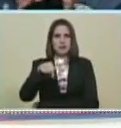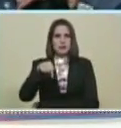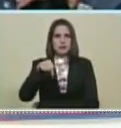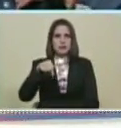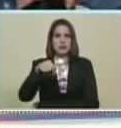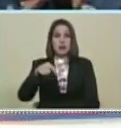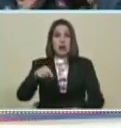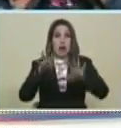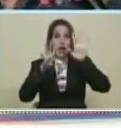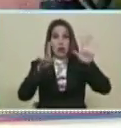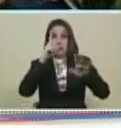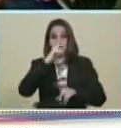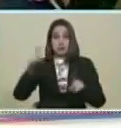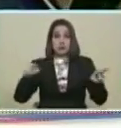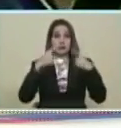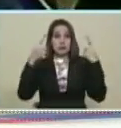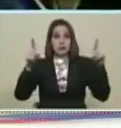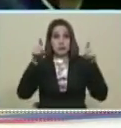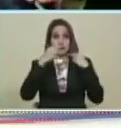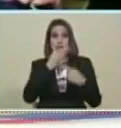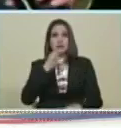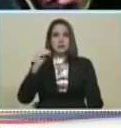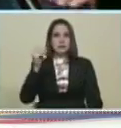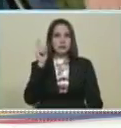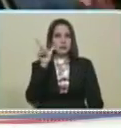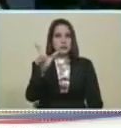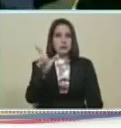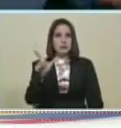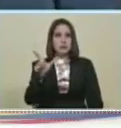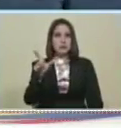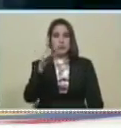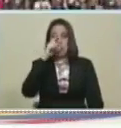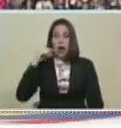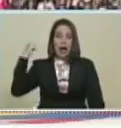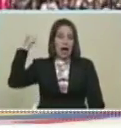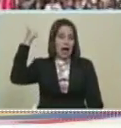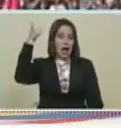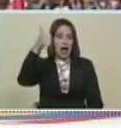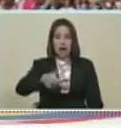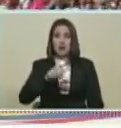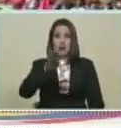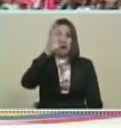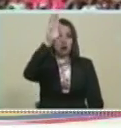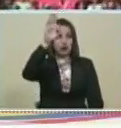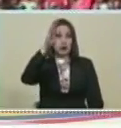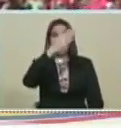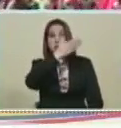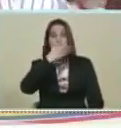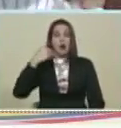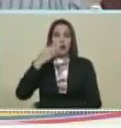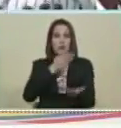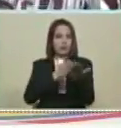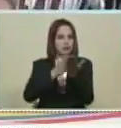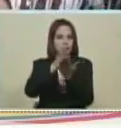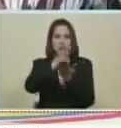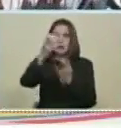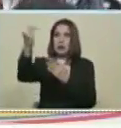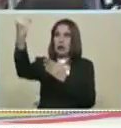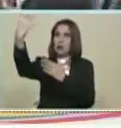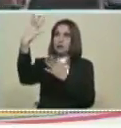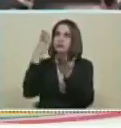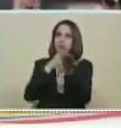aniversario Número 9 De esta juventud Que por los años Por venir Será el faro Que guíe La revolución